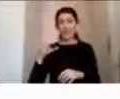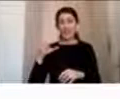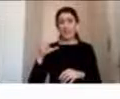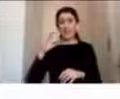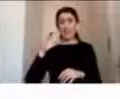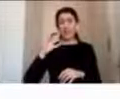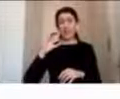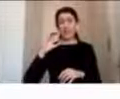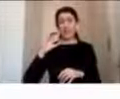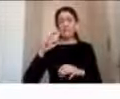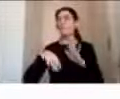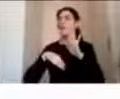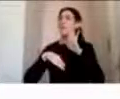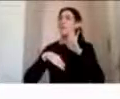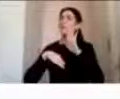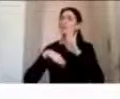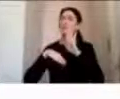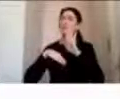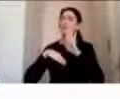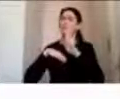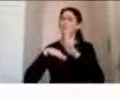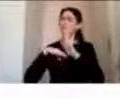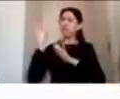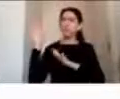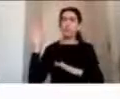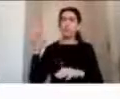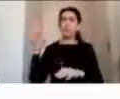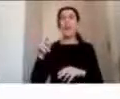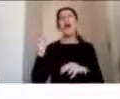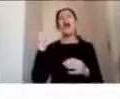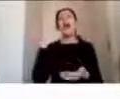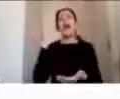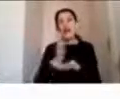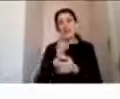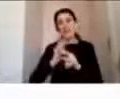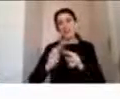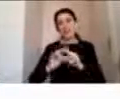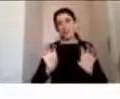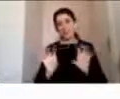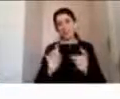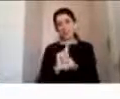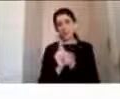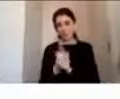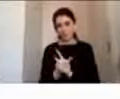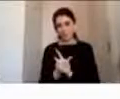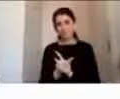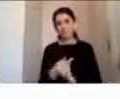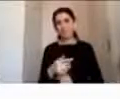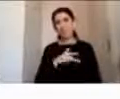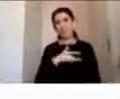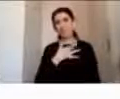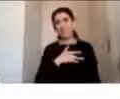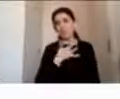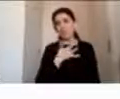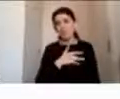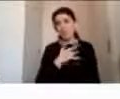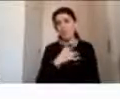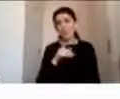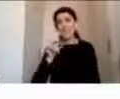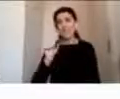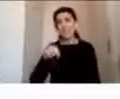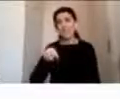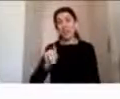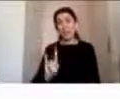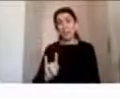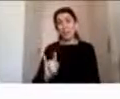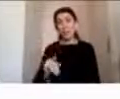y nosotros tenemos que hacer cosas para que esto cambie. Lamentablemente, desde el SAMU, desde el ámbito prehospitalario, desde la